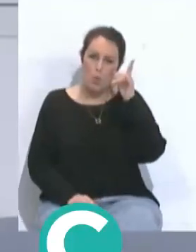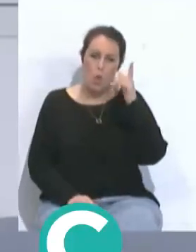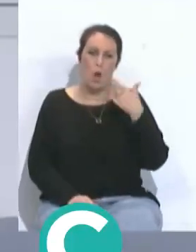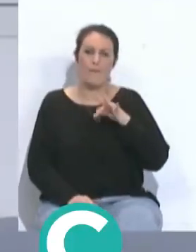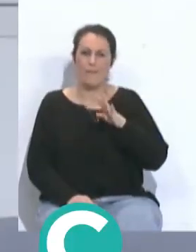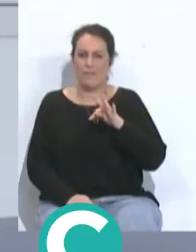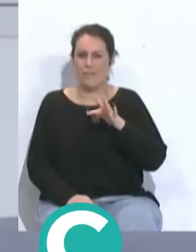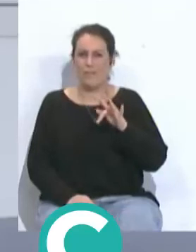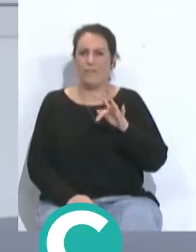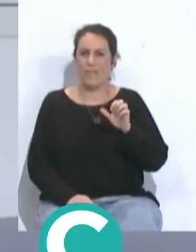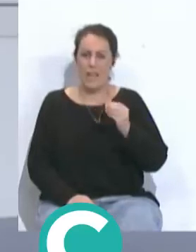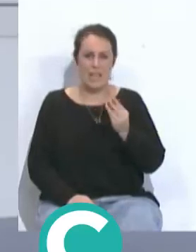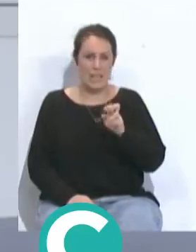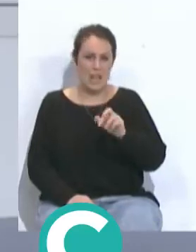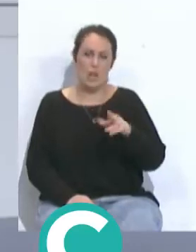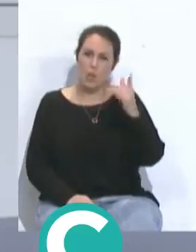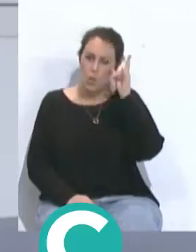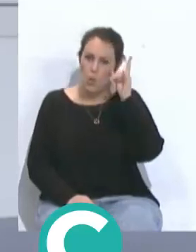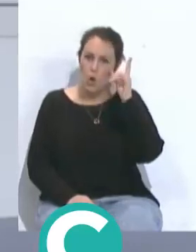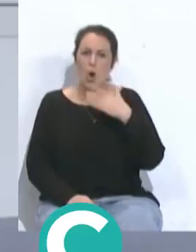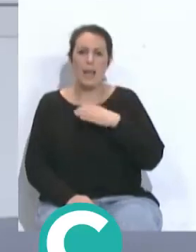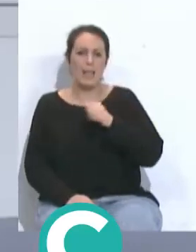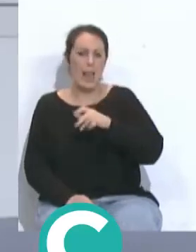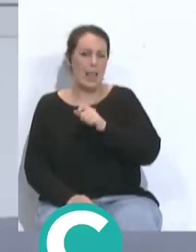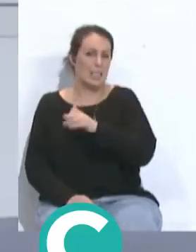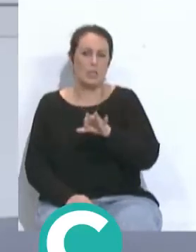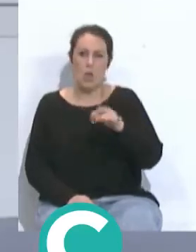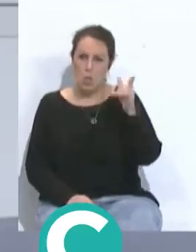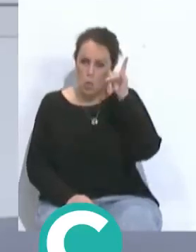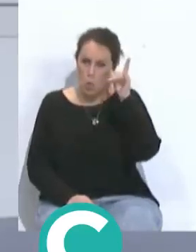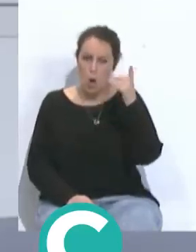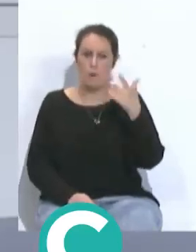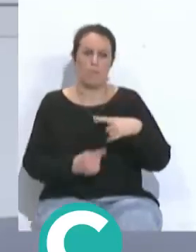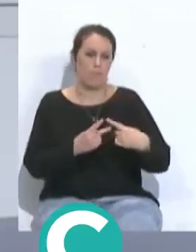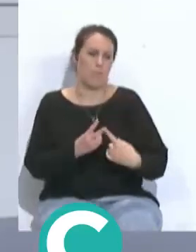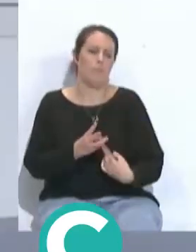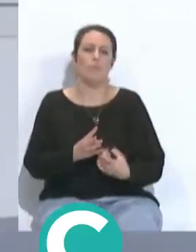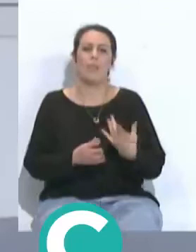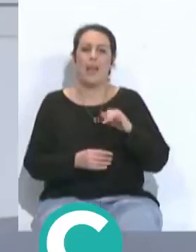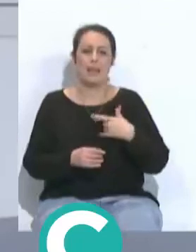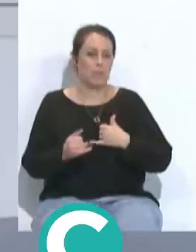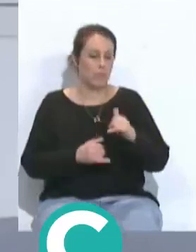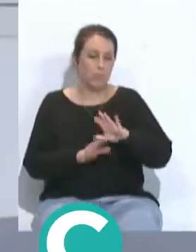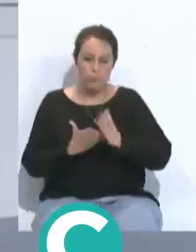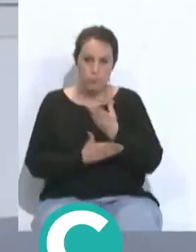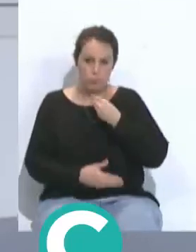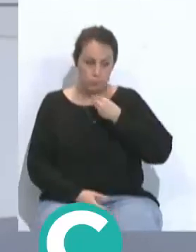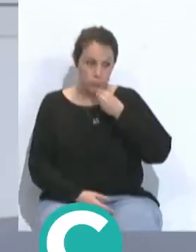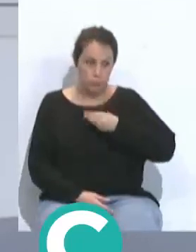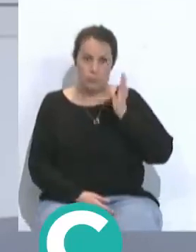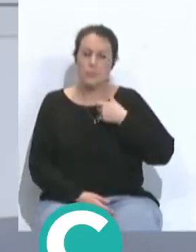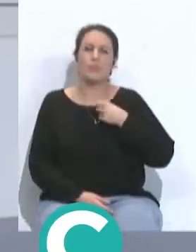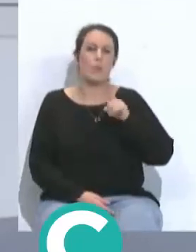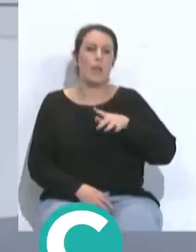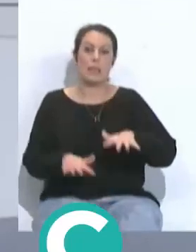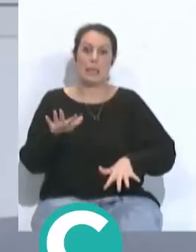zurdo guardado zurdo Canale zurdo jugador pero todos con un toque de balón espectacular con desequilibrio que es